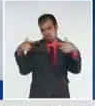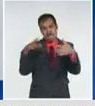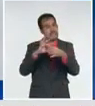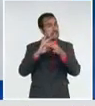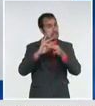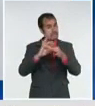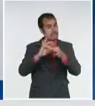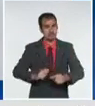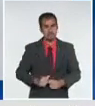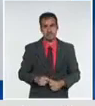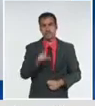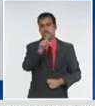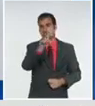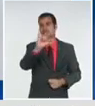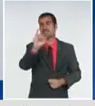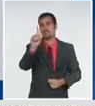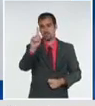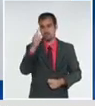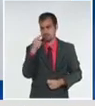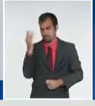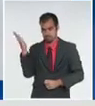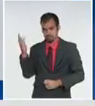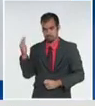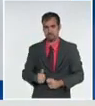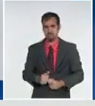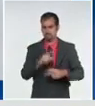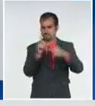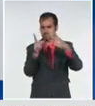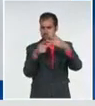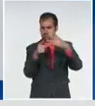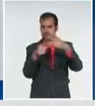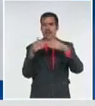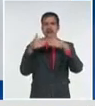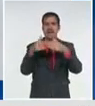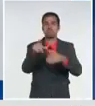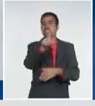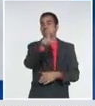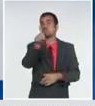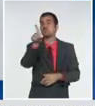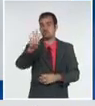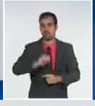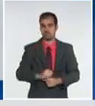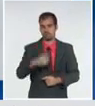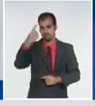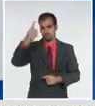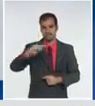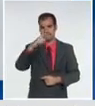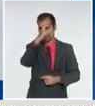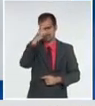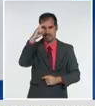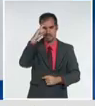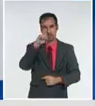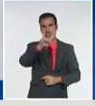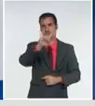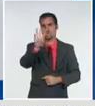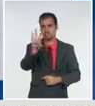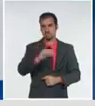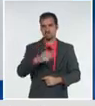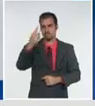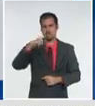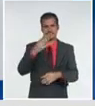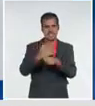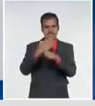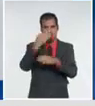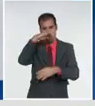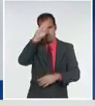161, Granma 114, Santi Espíritus 93, Santiago de Cuba